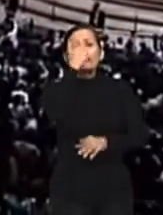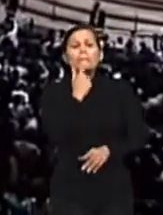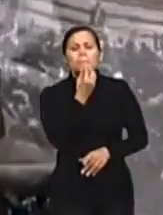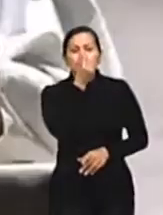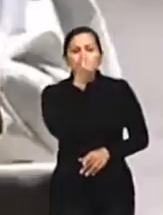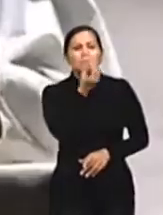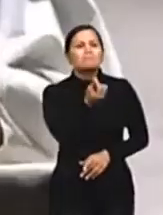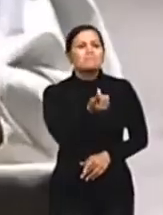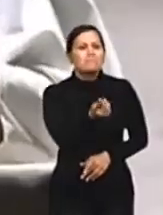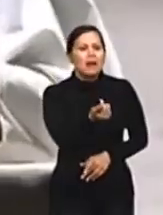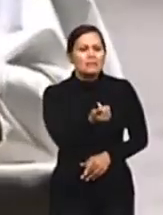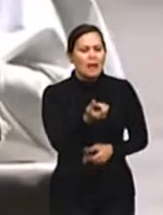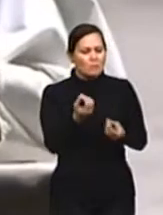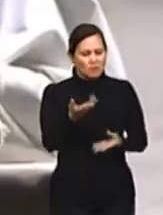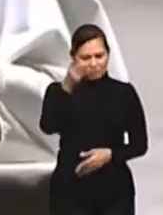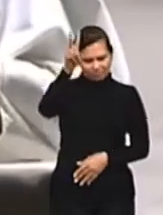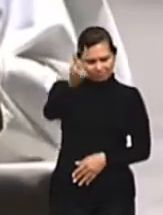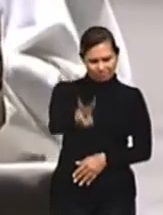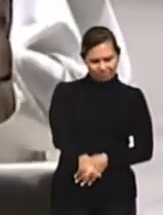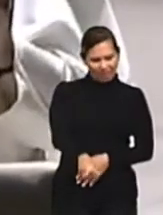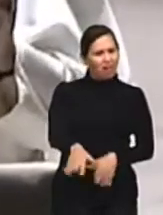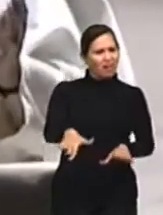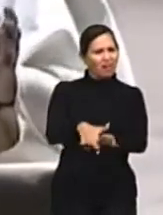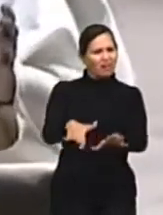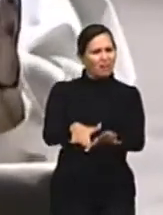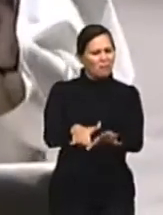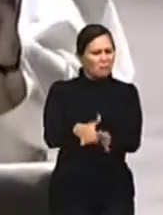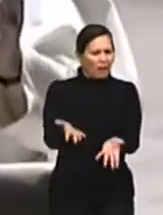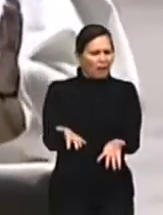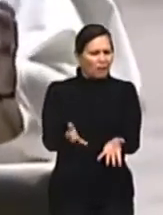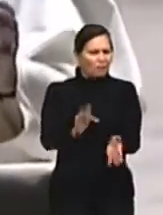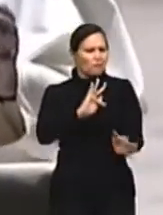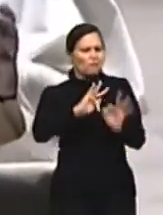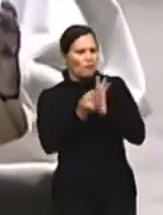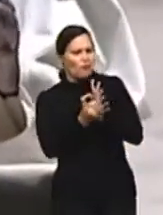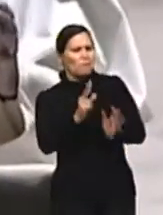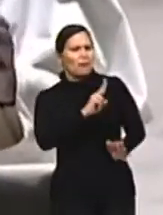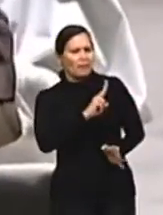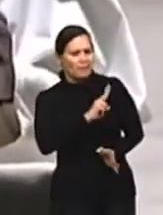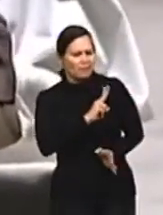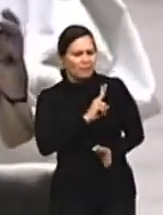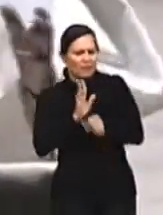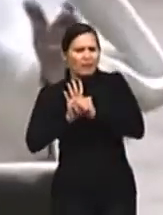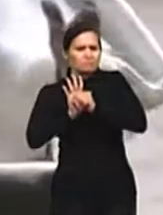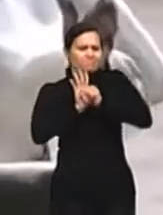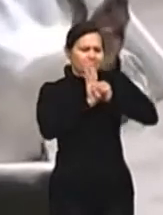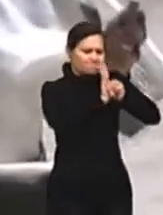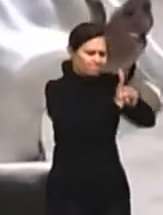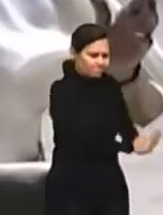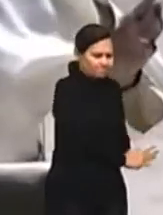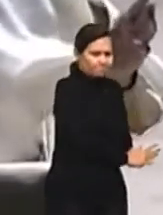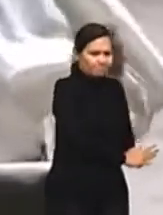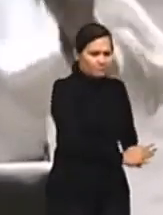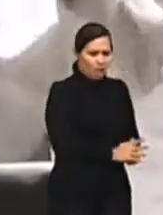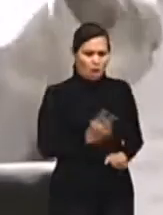presenciando una filosofía y una praxis de exclusión de los dos